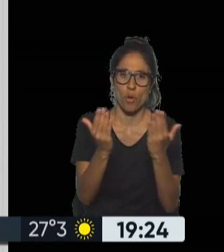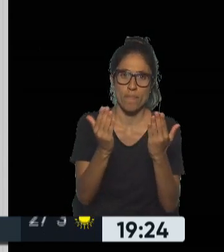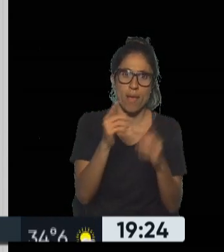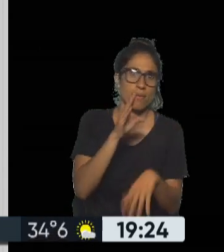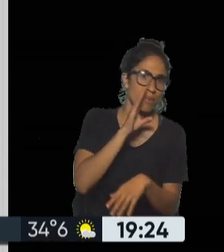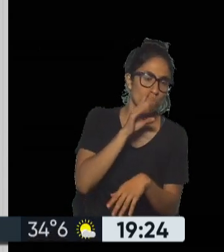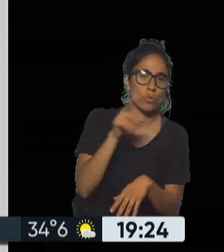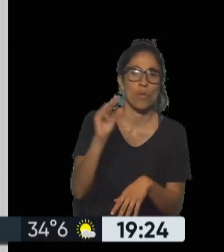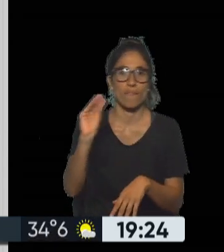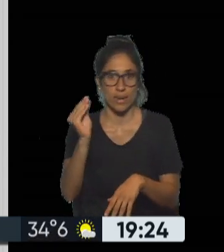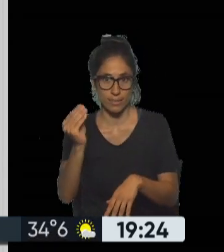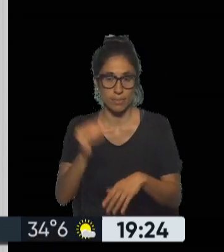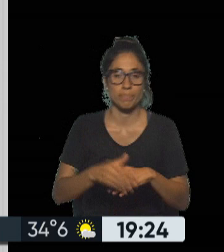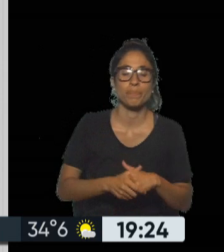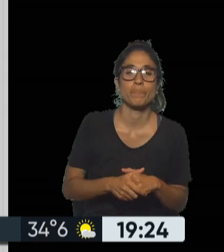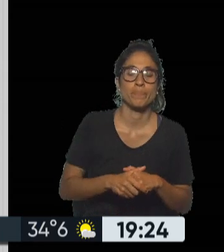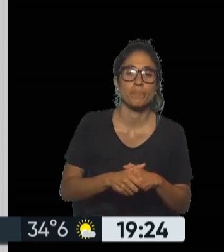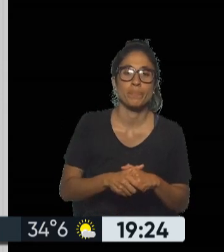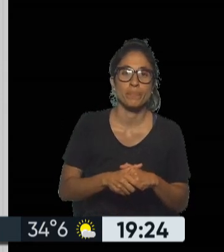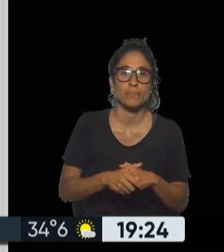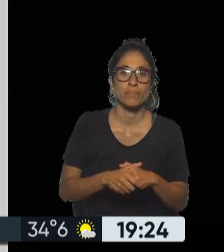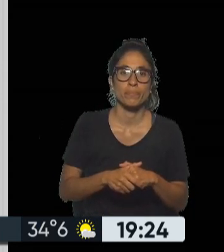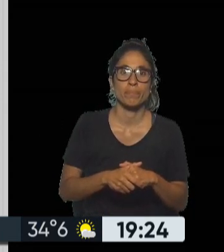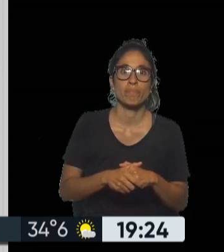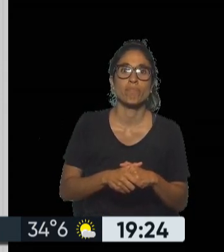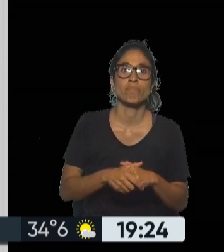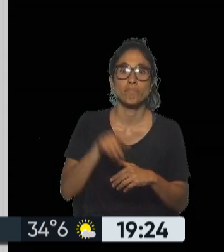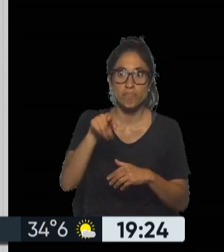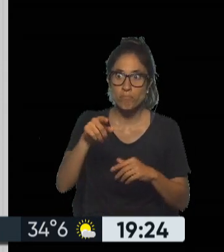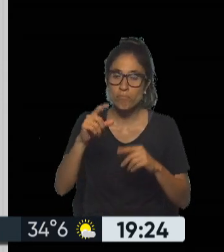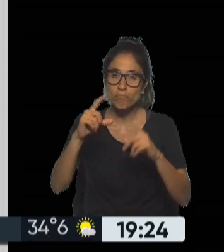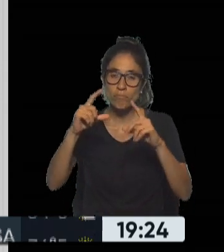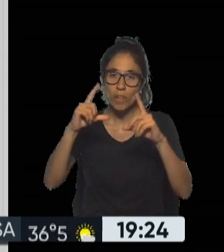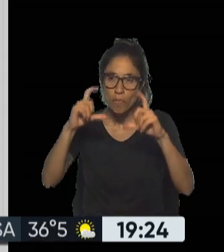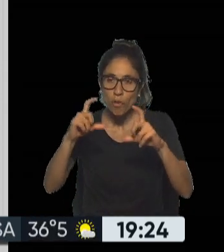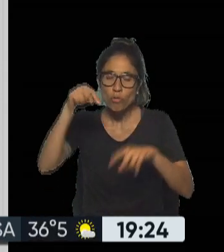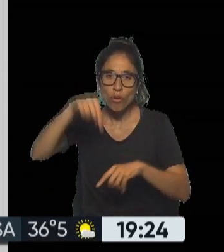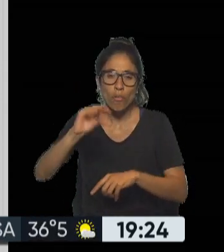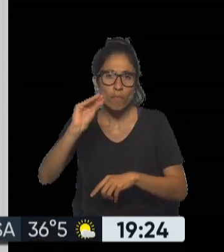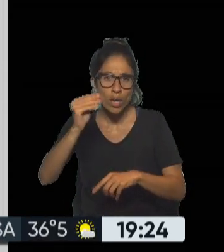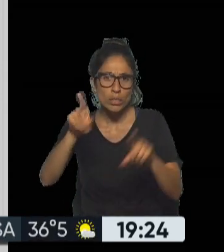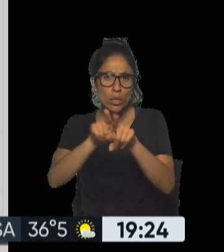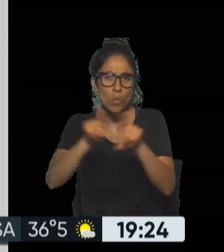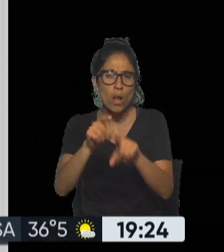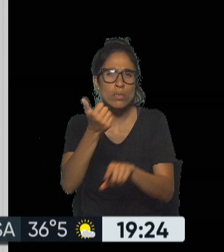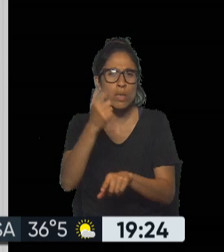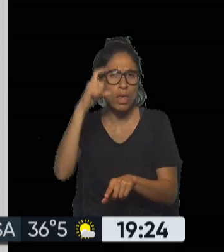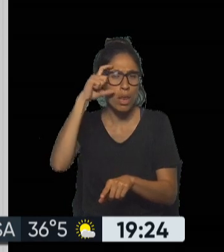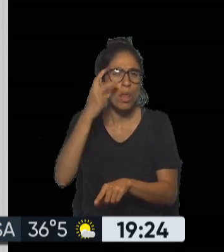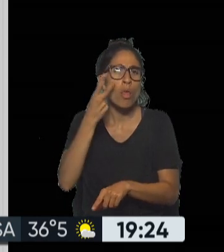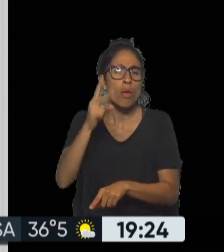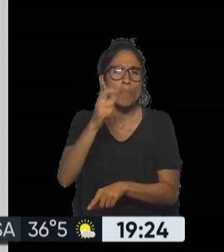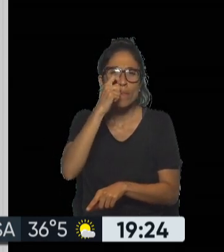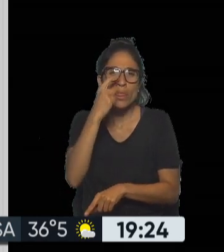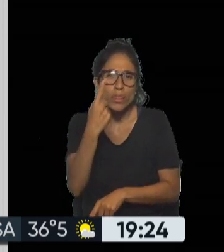las imágenes de hoy en Brasilia replican con exactitud las imágenes del 6 de enero de 2021 en el Capitolio de